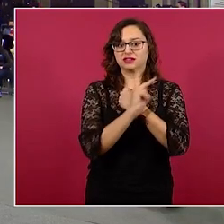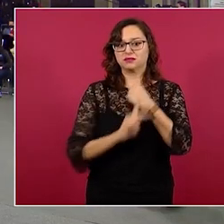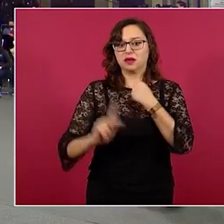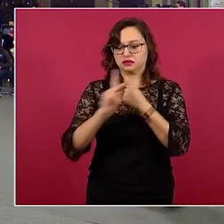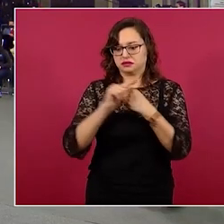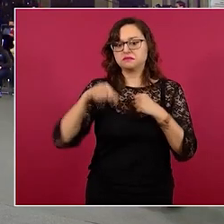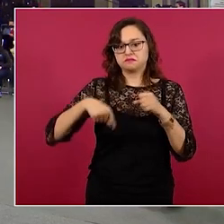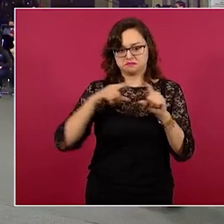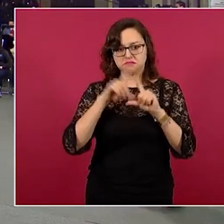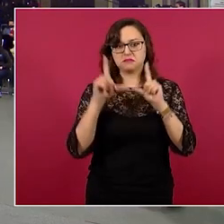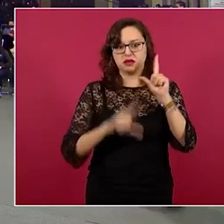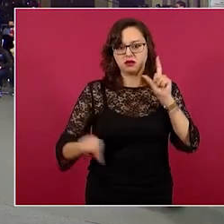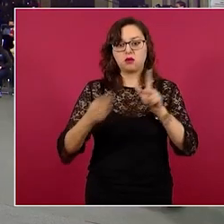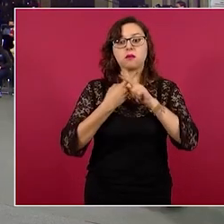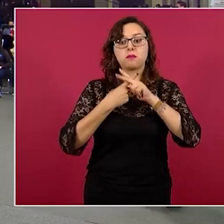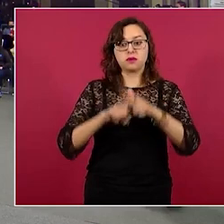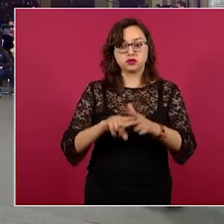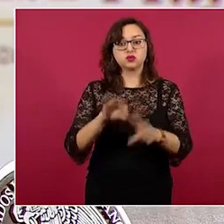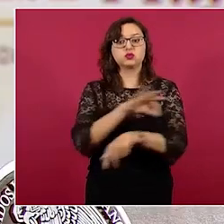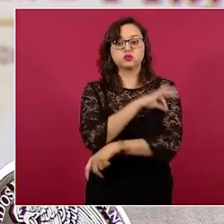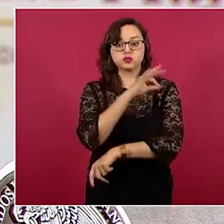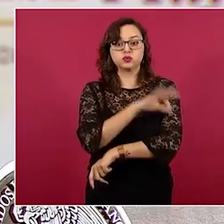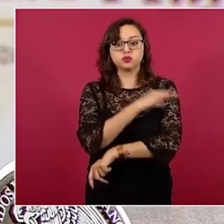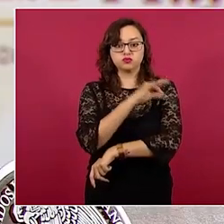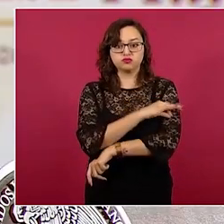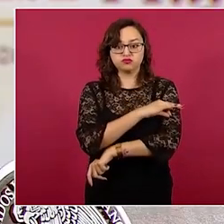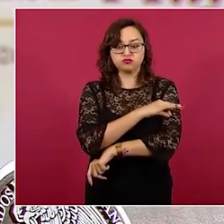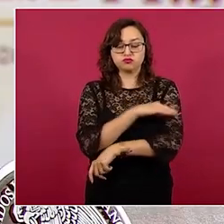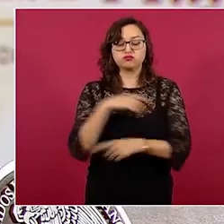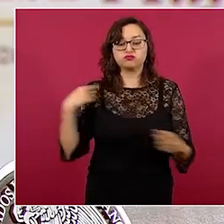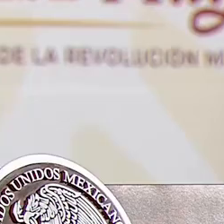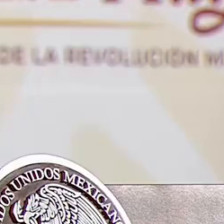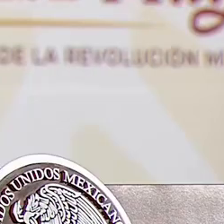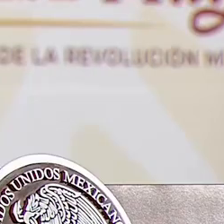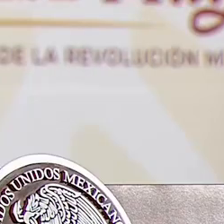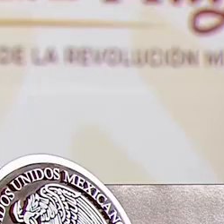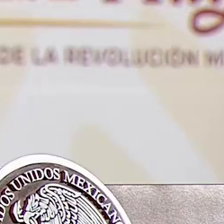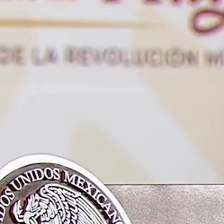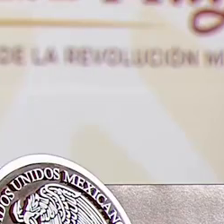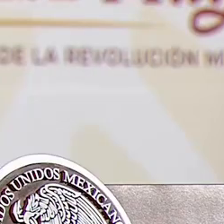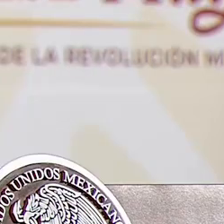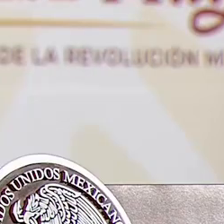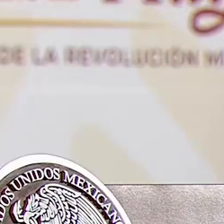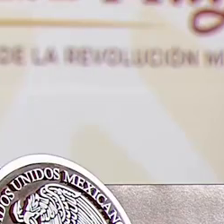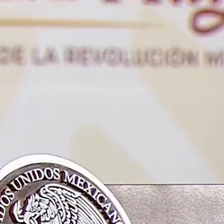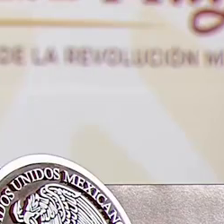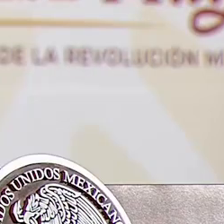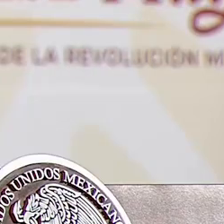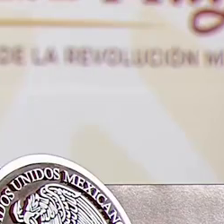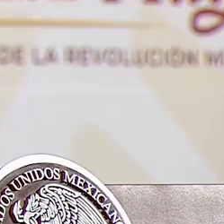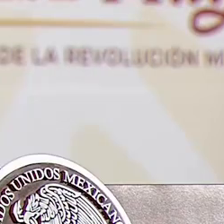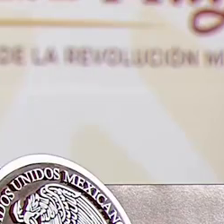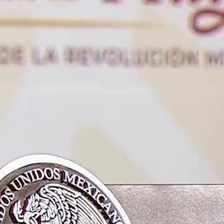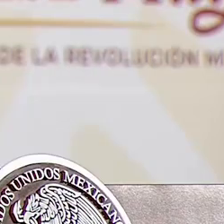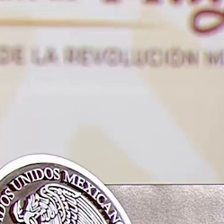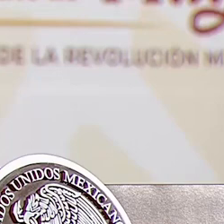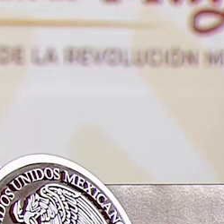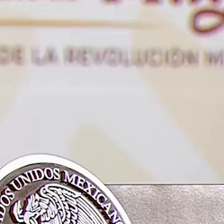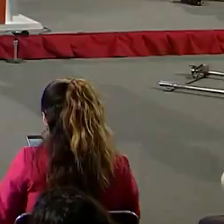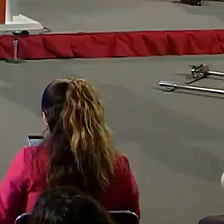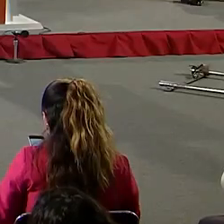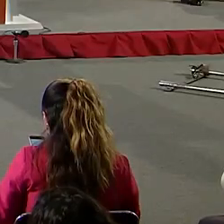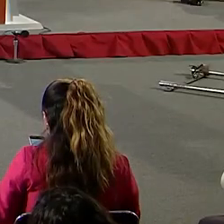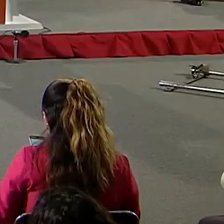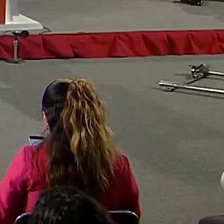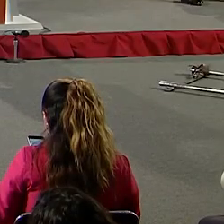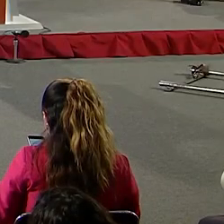vacunar a su población y hemos logrado como dije ya una cobertura muy grande esto se refleja en los impactos que los podemos ver